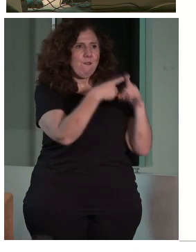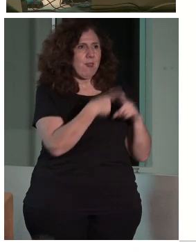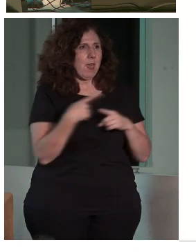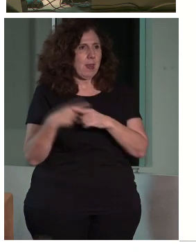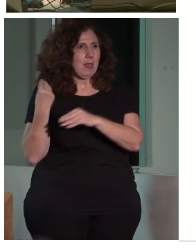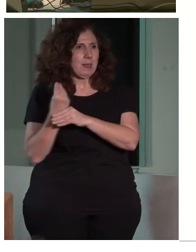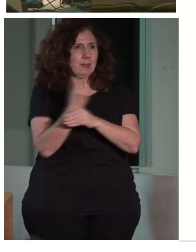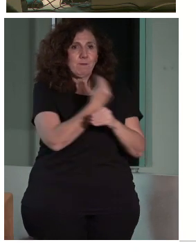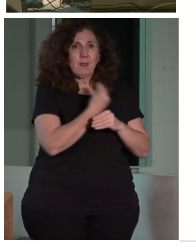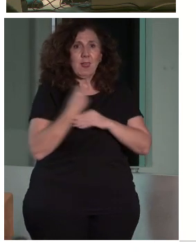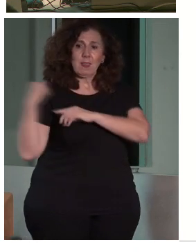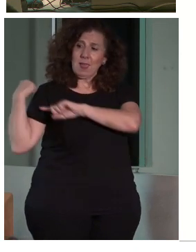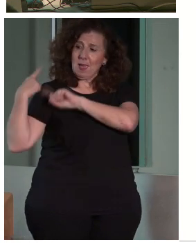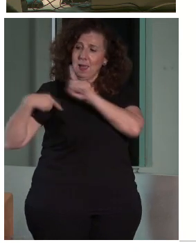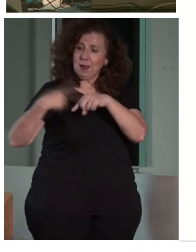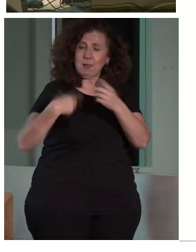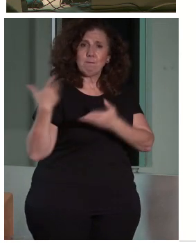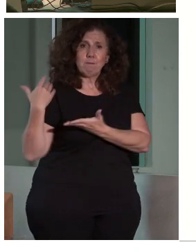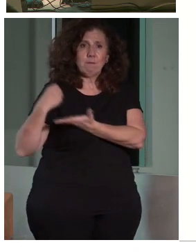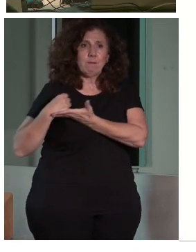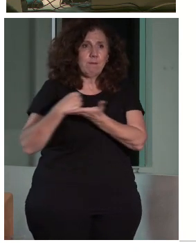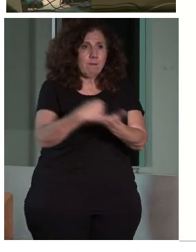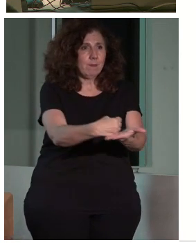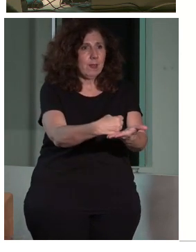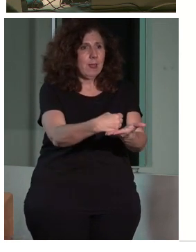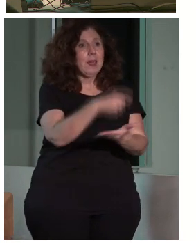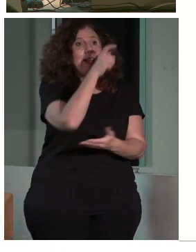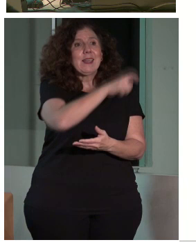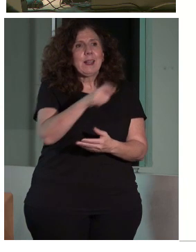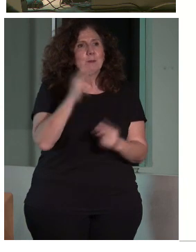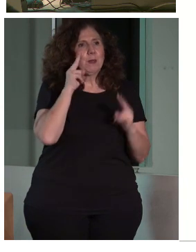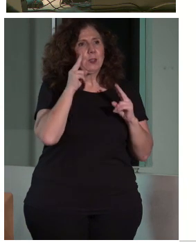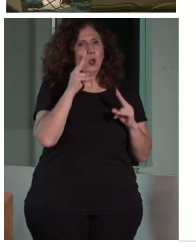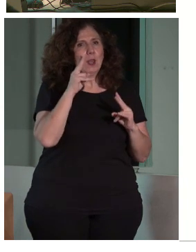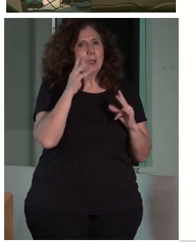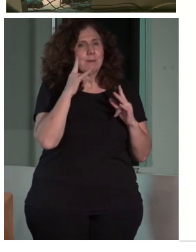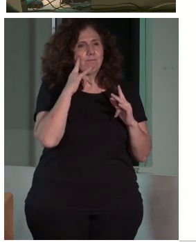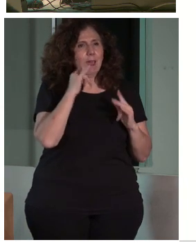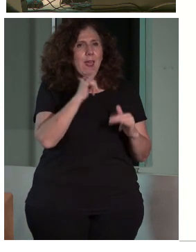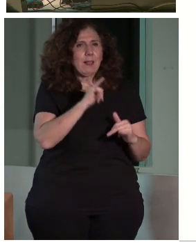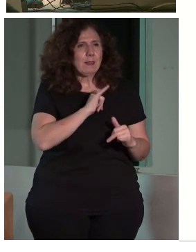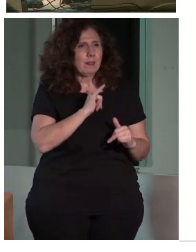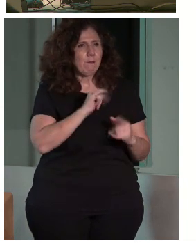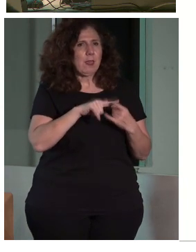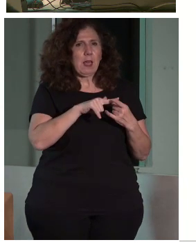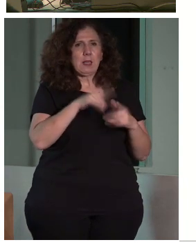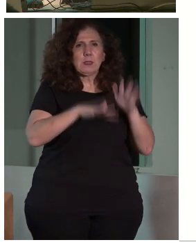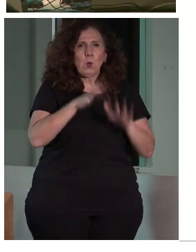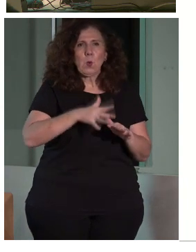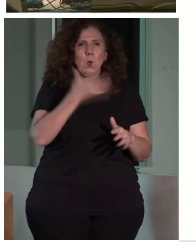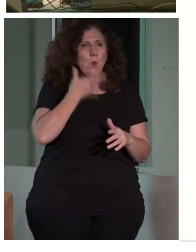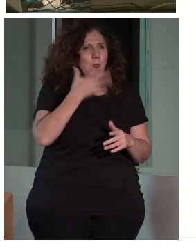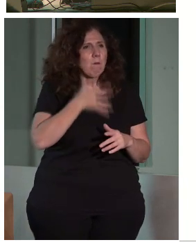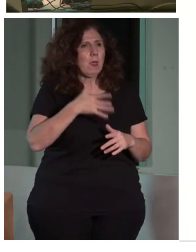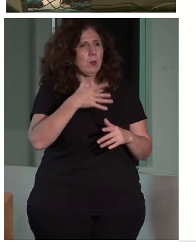que las personas identifican como un reflejo y expresión de sus valores, creencias, conocimientos, tradiciones